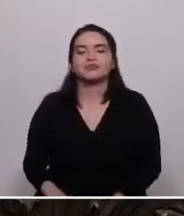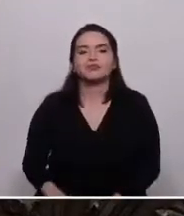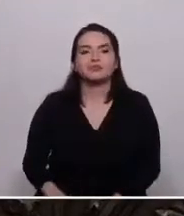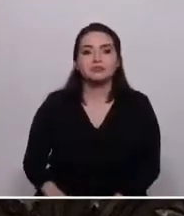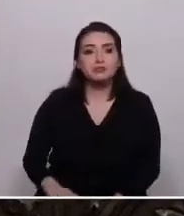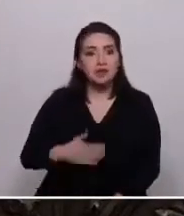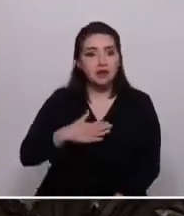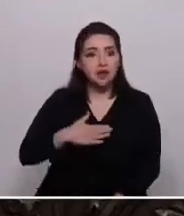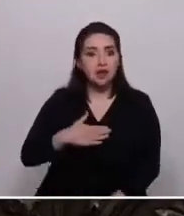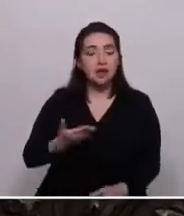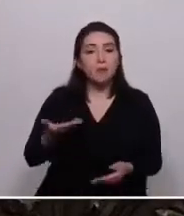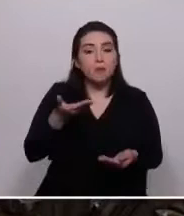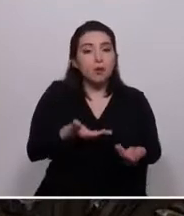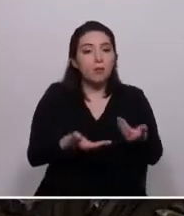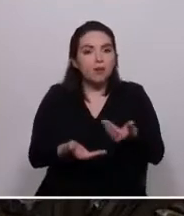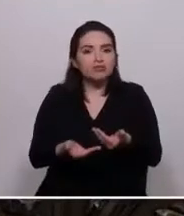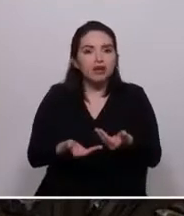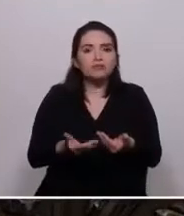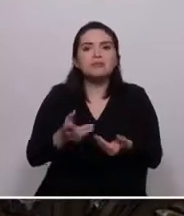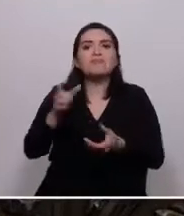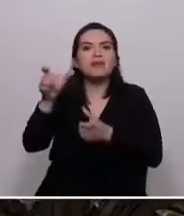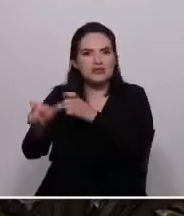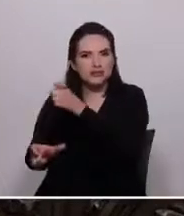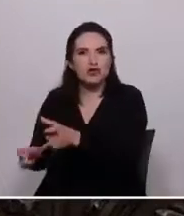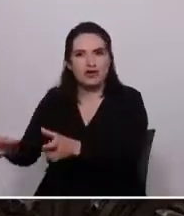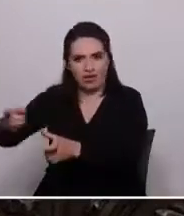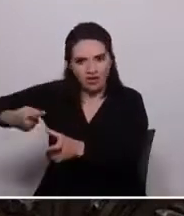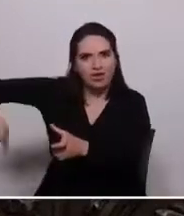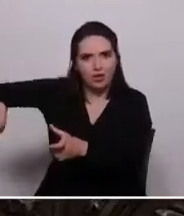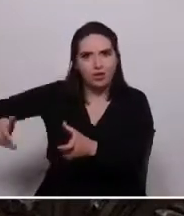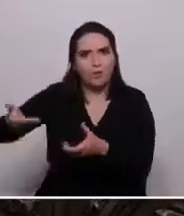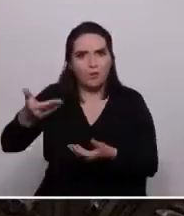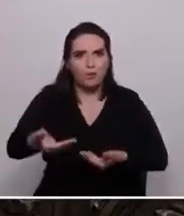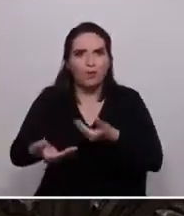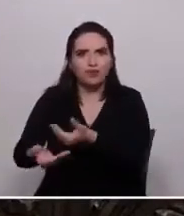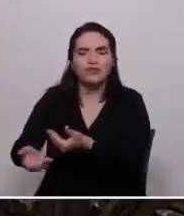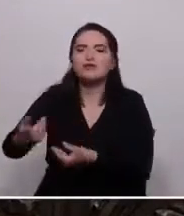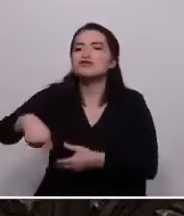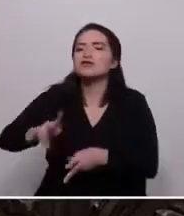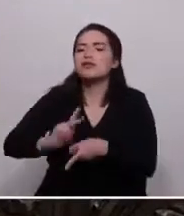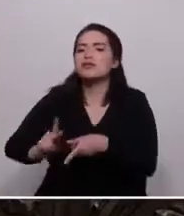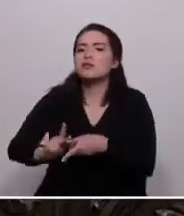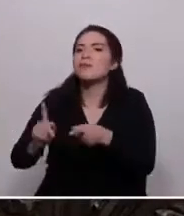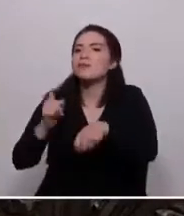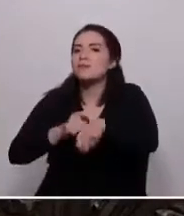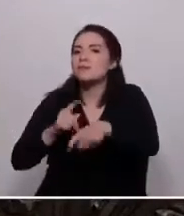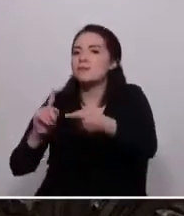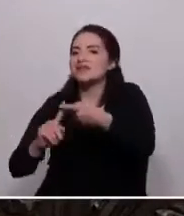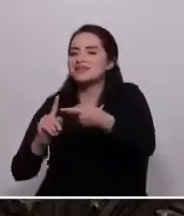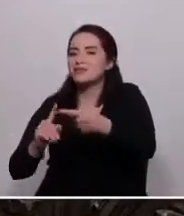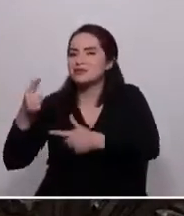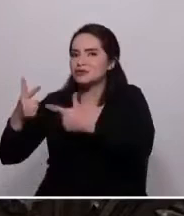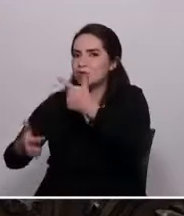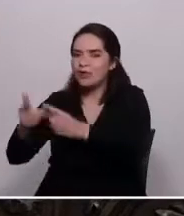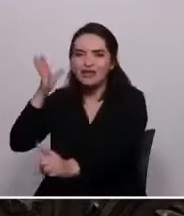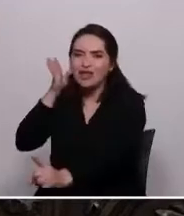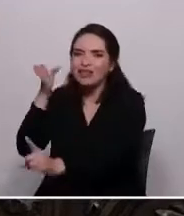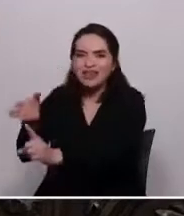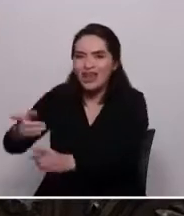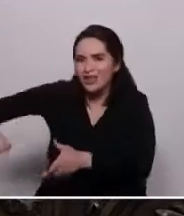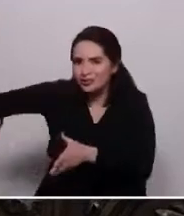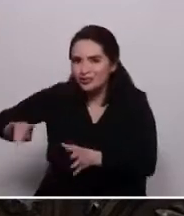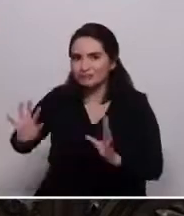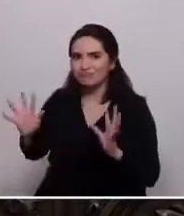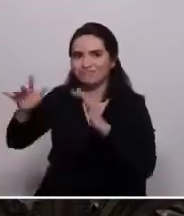propuestas sean desde las personas, para lo cual generaremos instancias de participación política directa, encuentros de